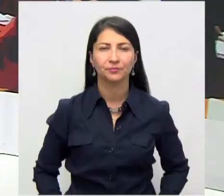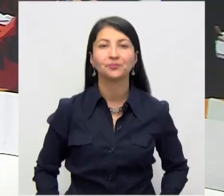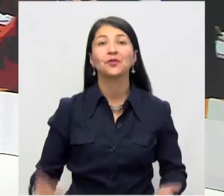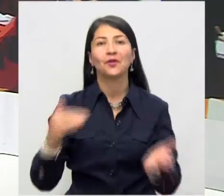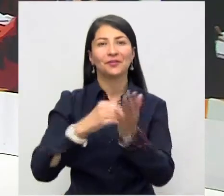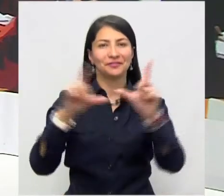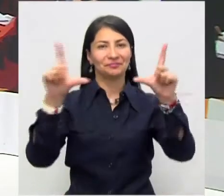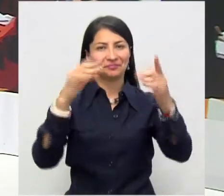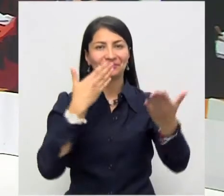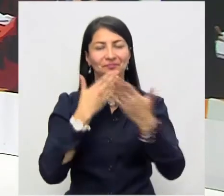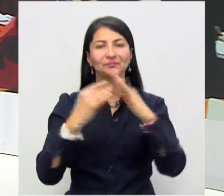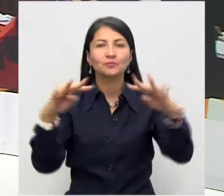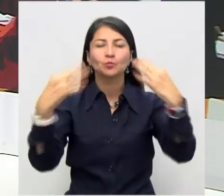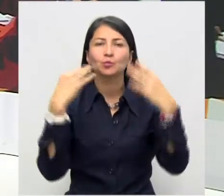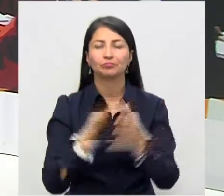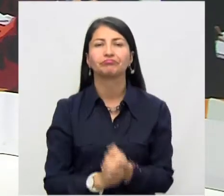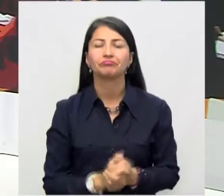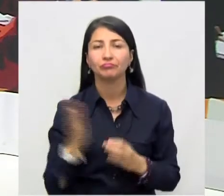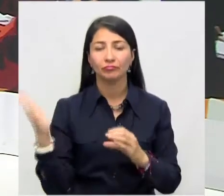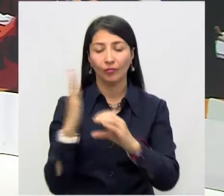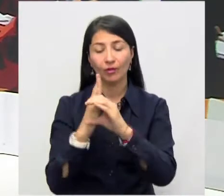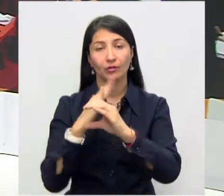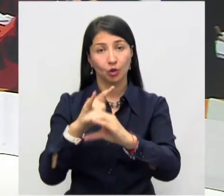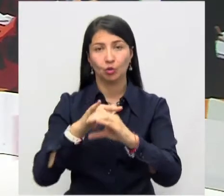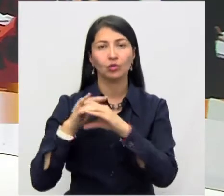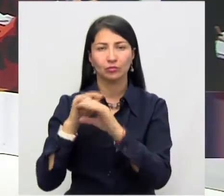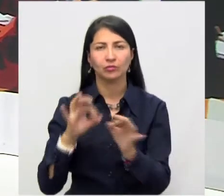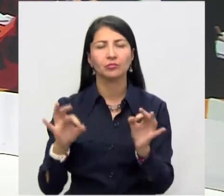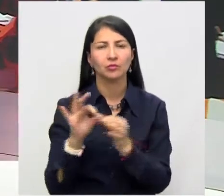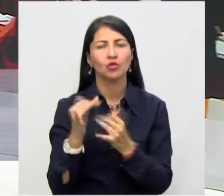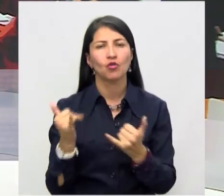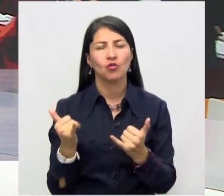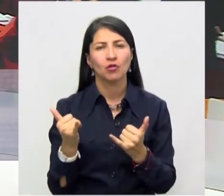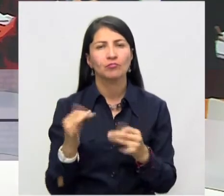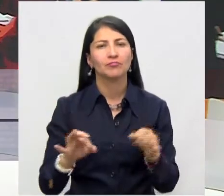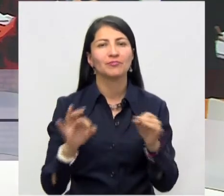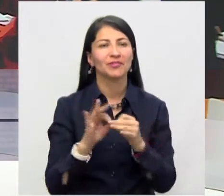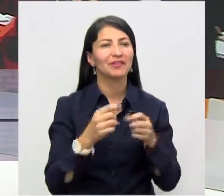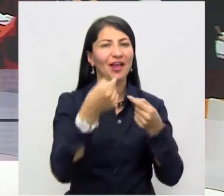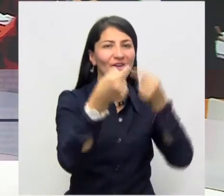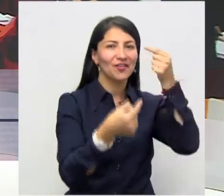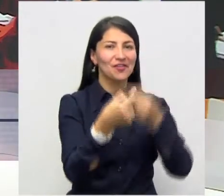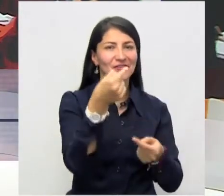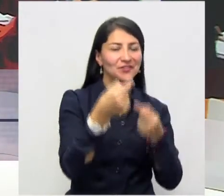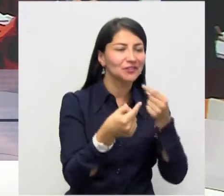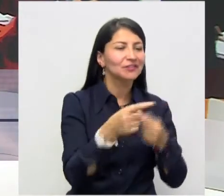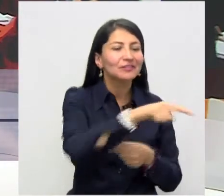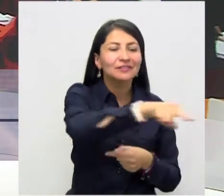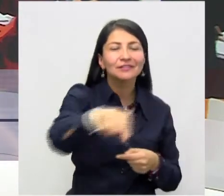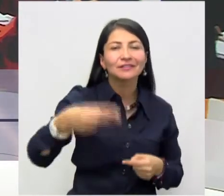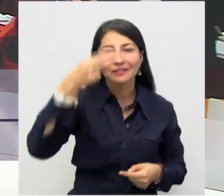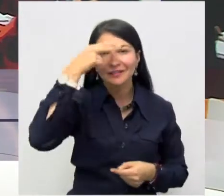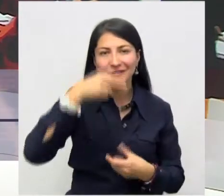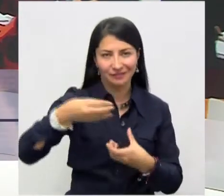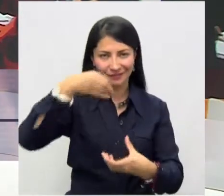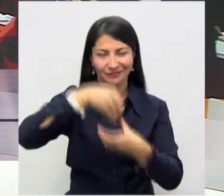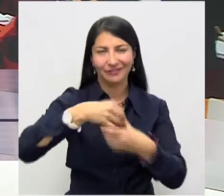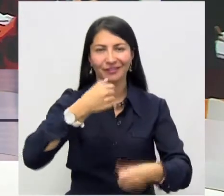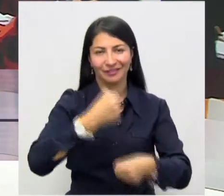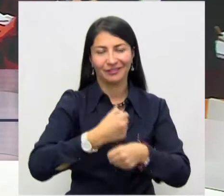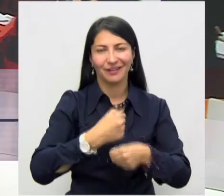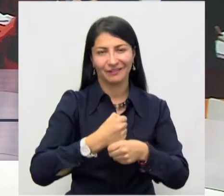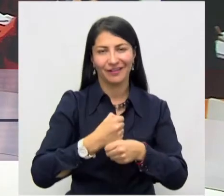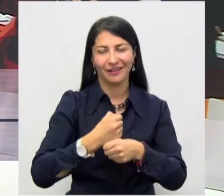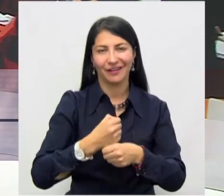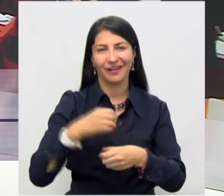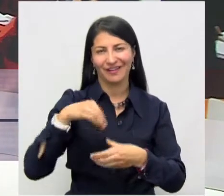Ya estamos de regreso. La Contraloría General adelantó un particular concurso en el que participaron los hijos de los